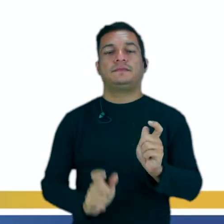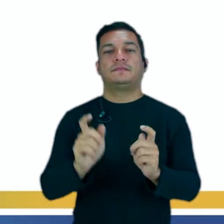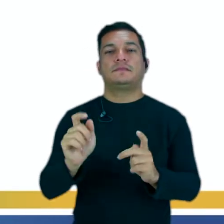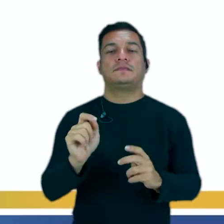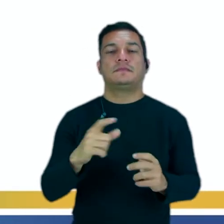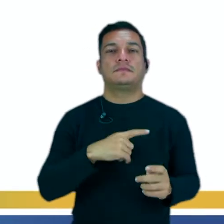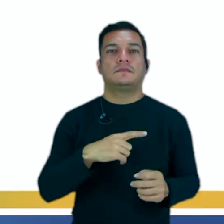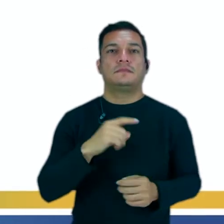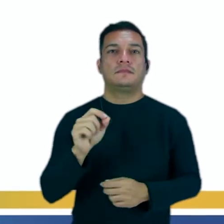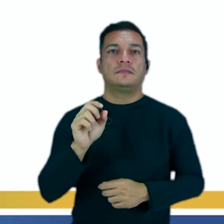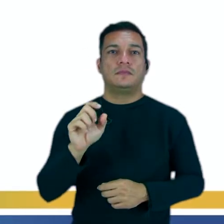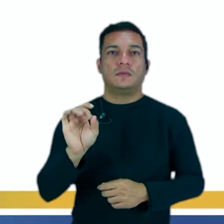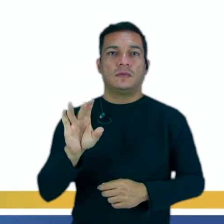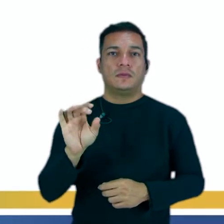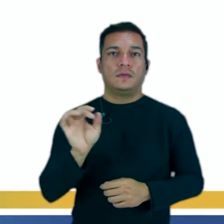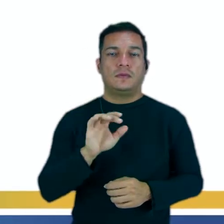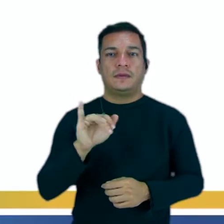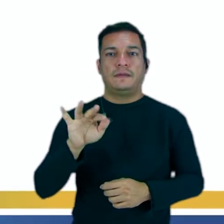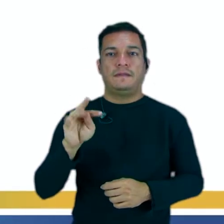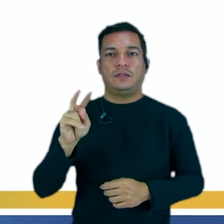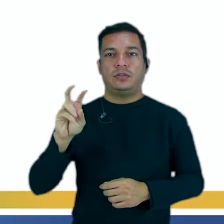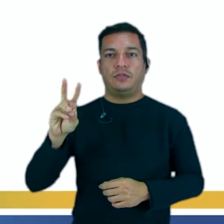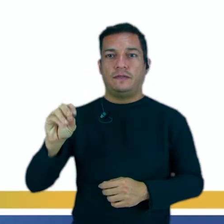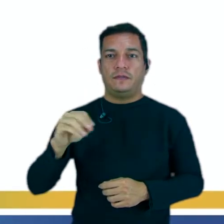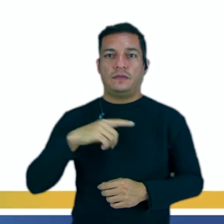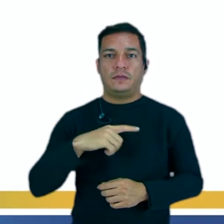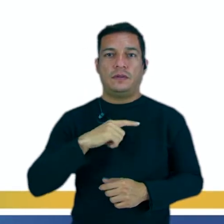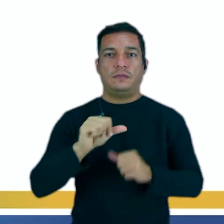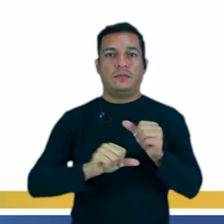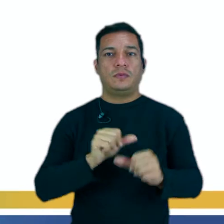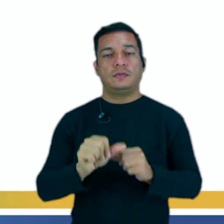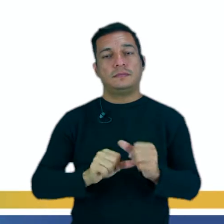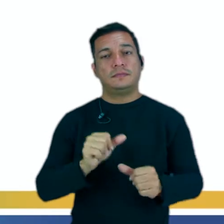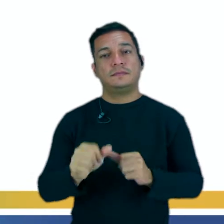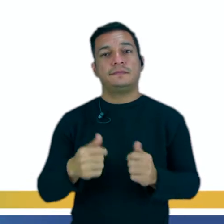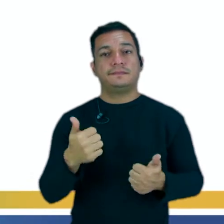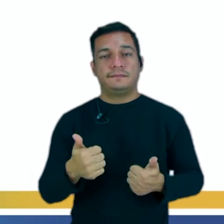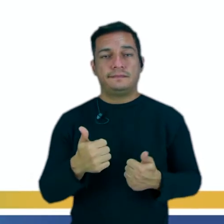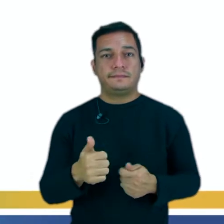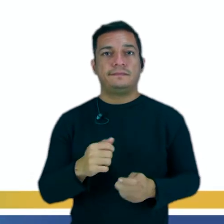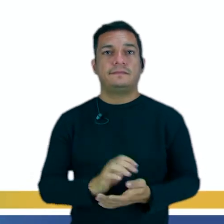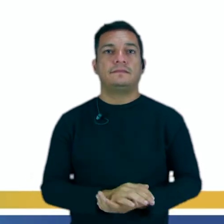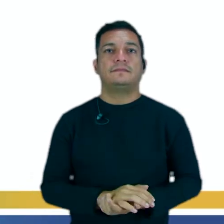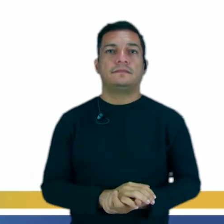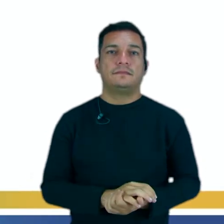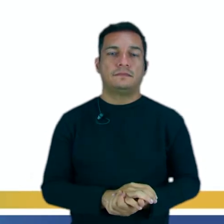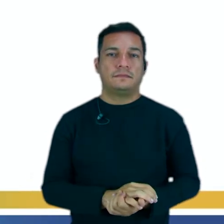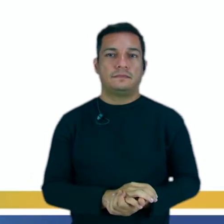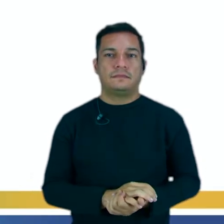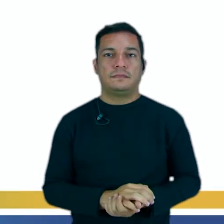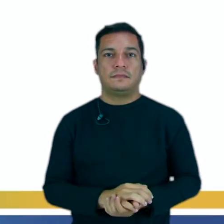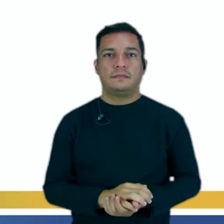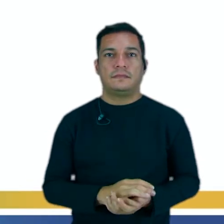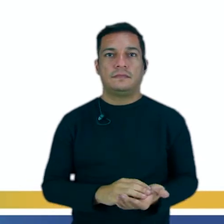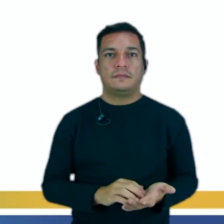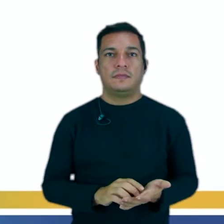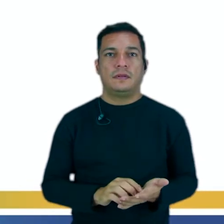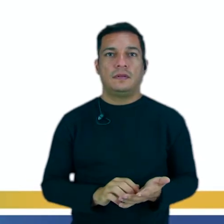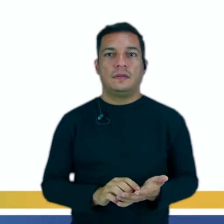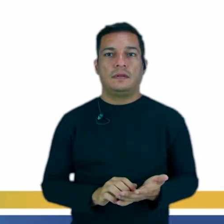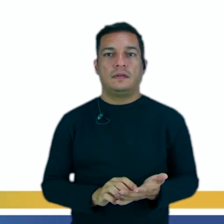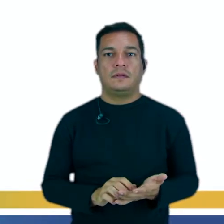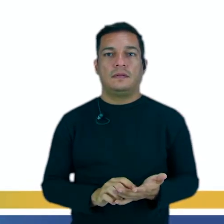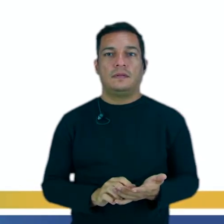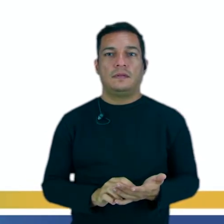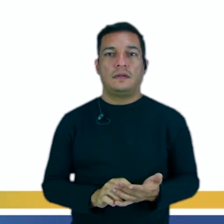solamente el infinitivo del verbo sufre modificaciones. La raíz permanece igual durante toda la